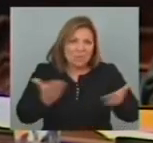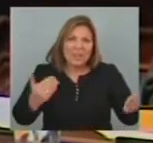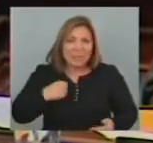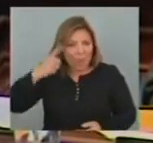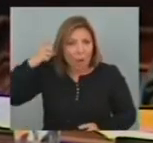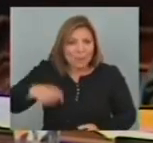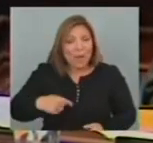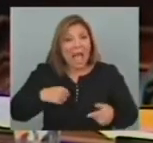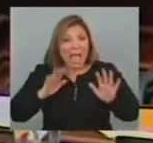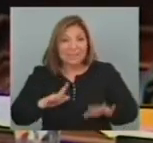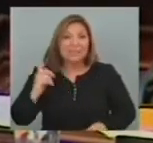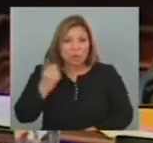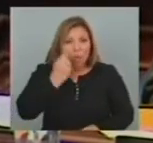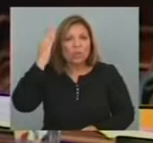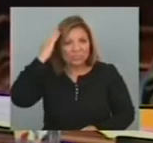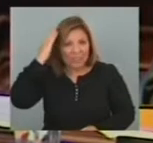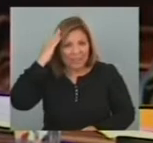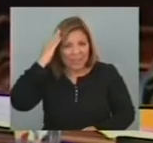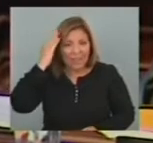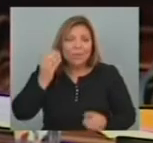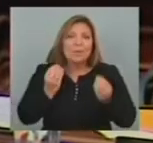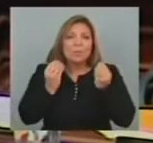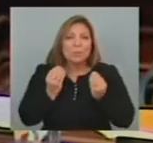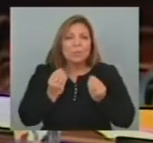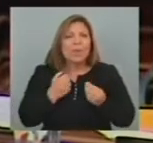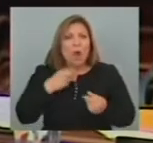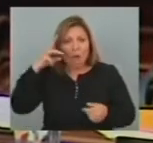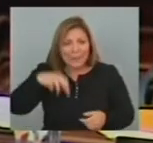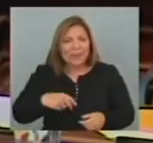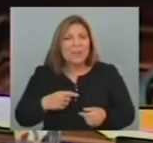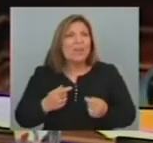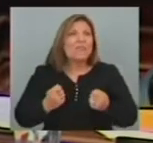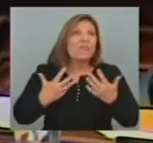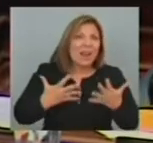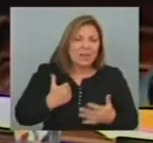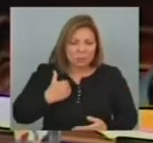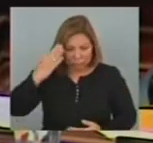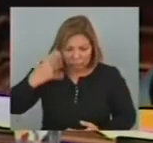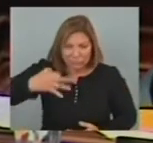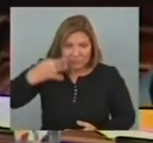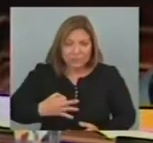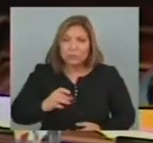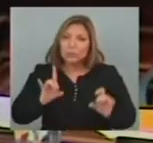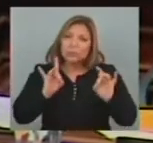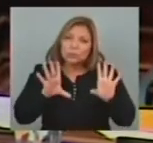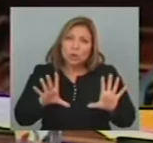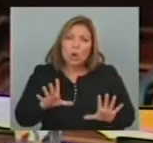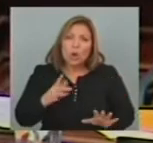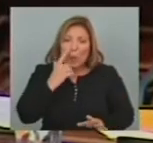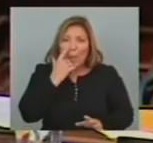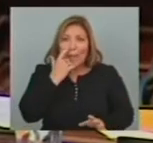opinión Por valiosa Que fuera Por convencido Que estuviera Solo tenía sentido